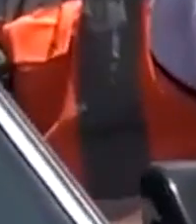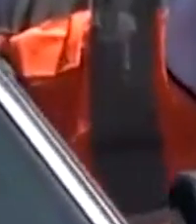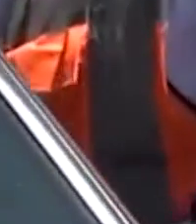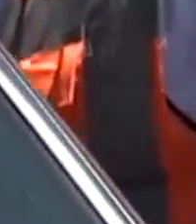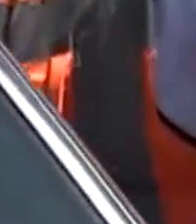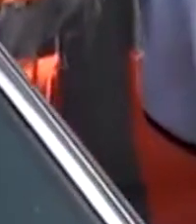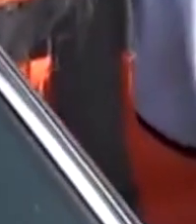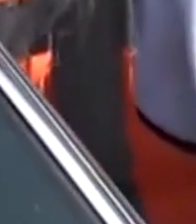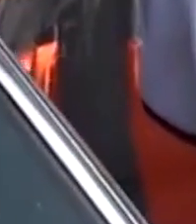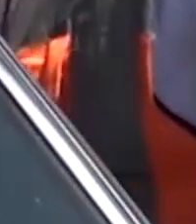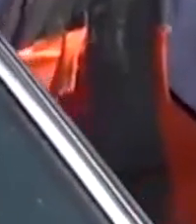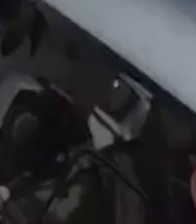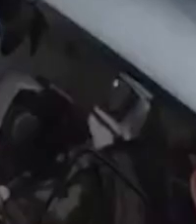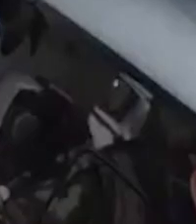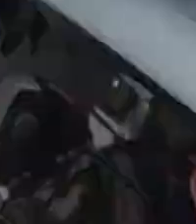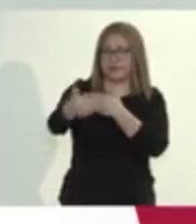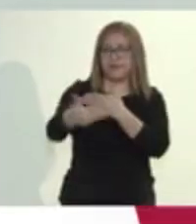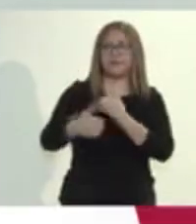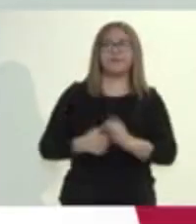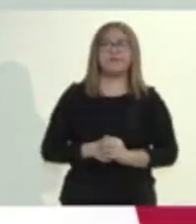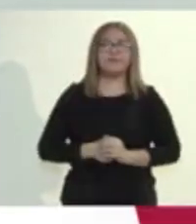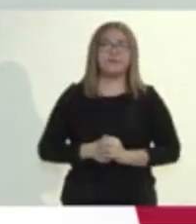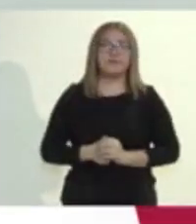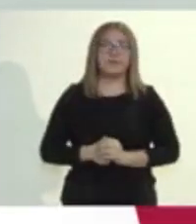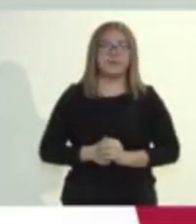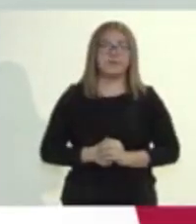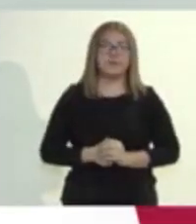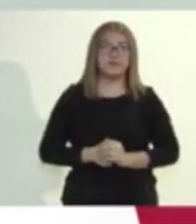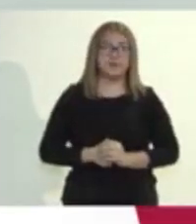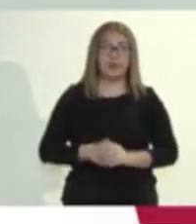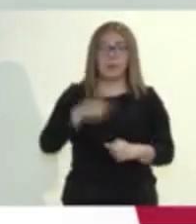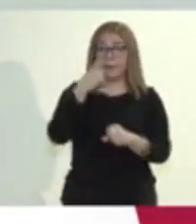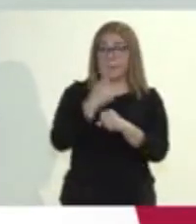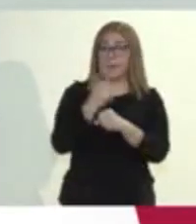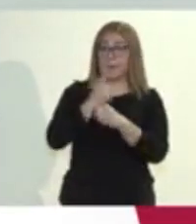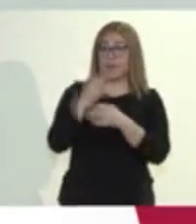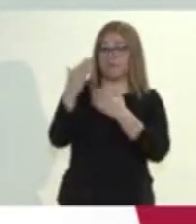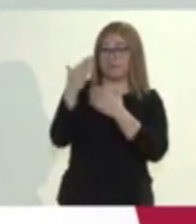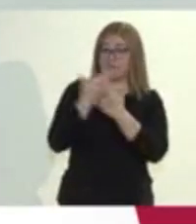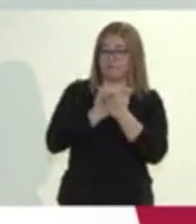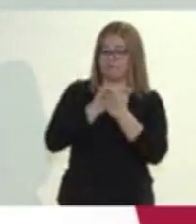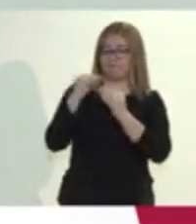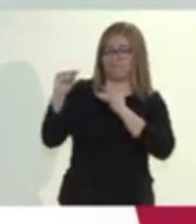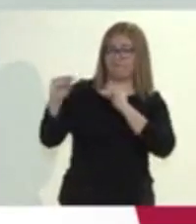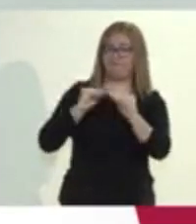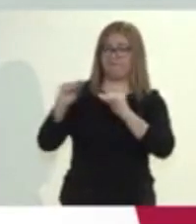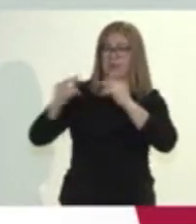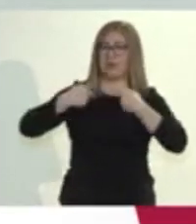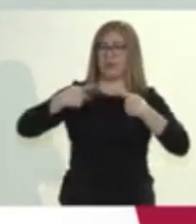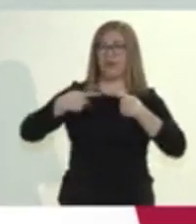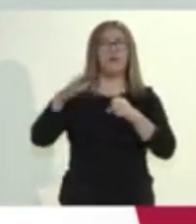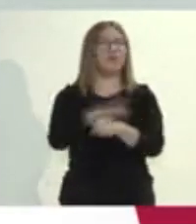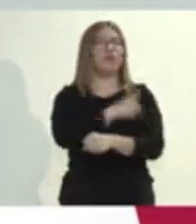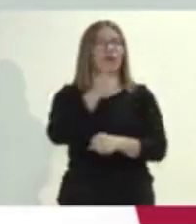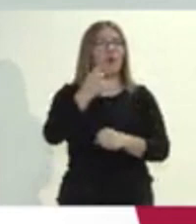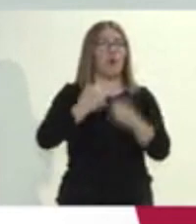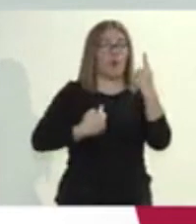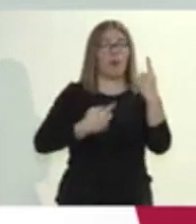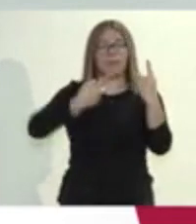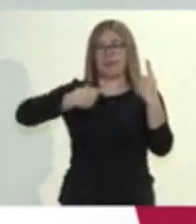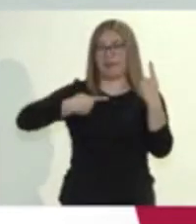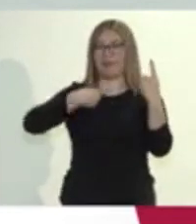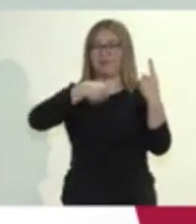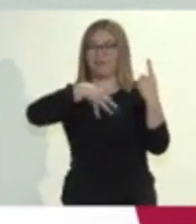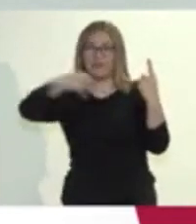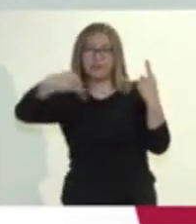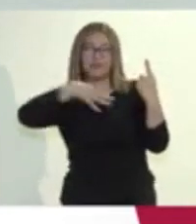evitar la propagación del virus. la primera es reducir la movilidad de la población. El virus se mueve con las personas, de